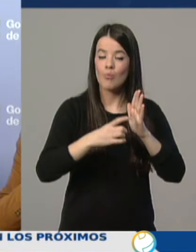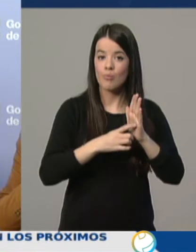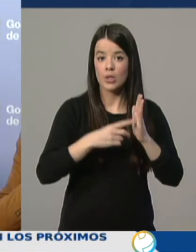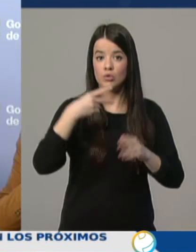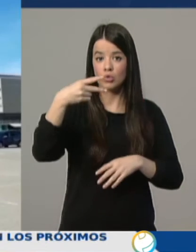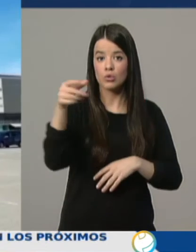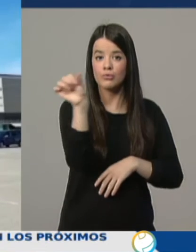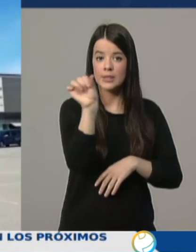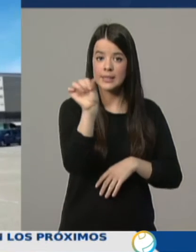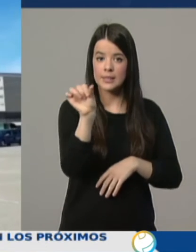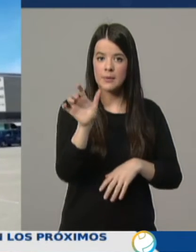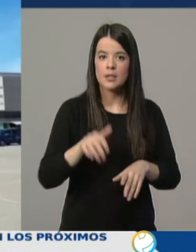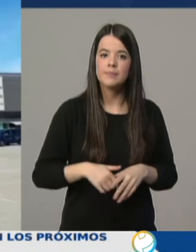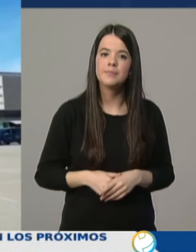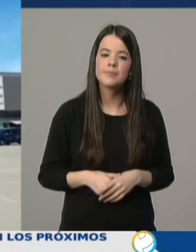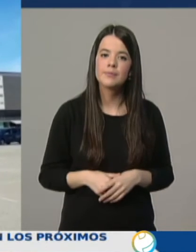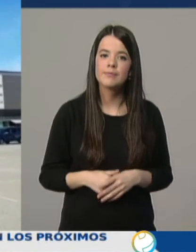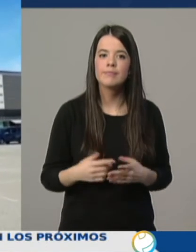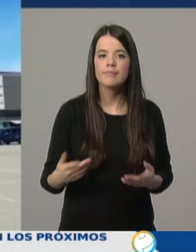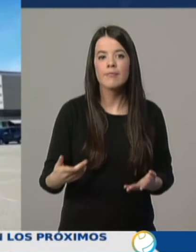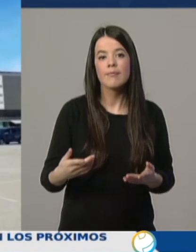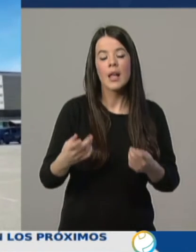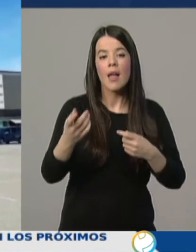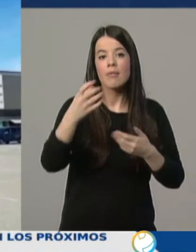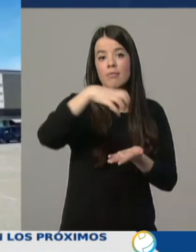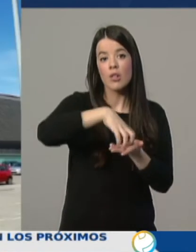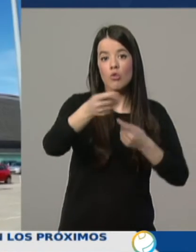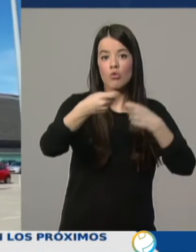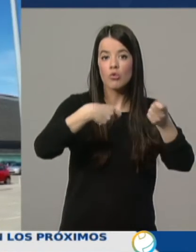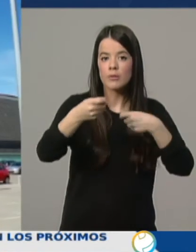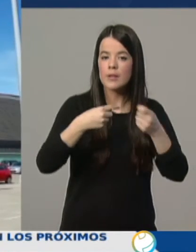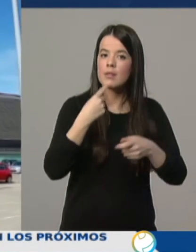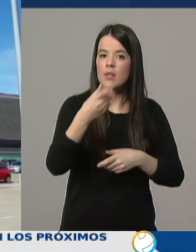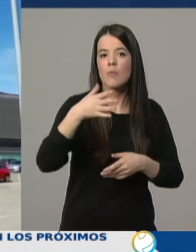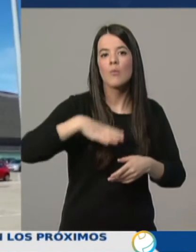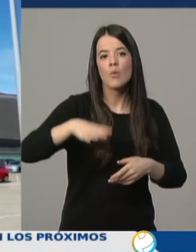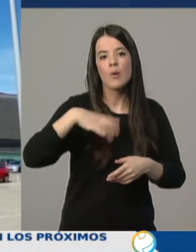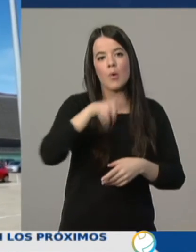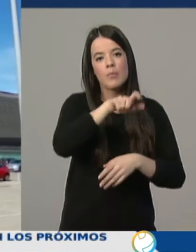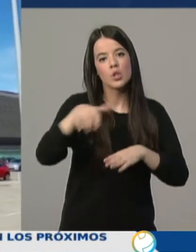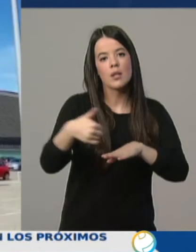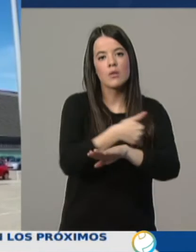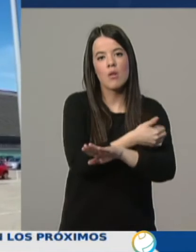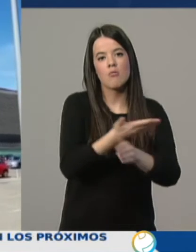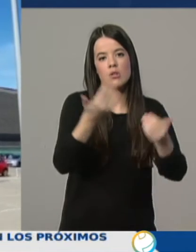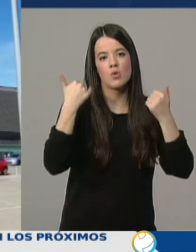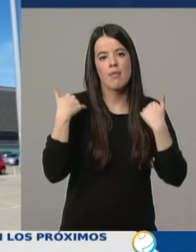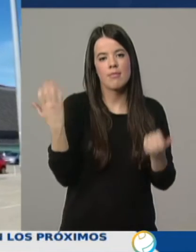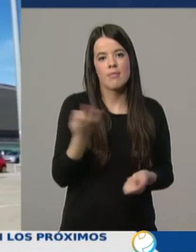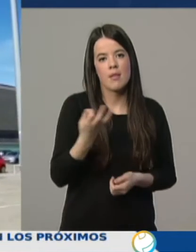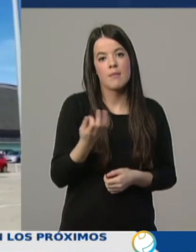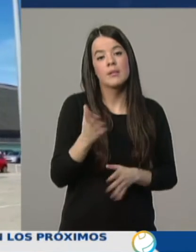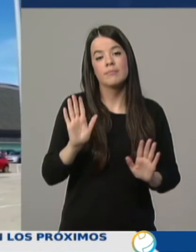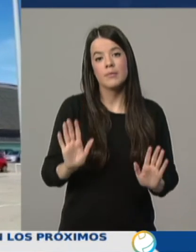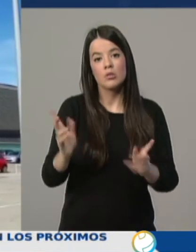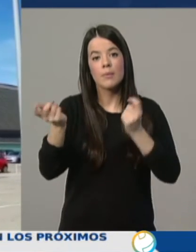fines de semana. Respecto a los centros comerciales, se ha llamado una vez más a la responsabilidad de los ciudadanos. En todo caso, se vigilará el